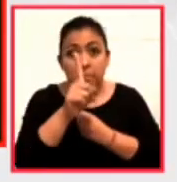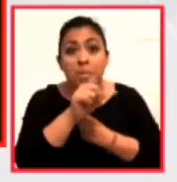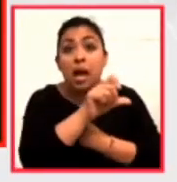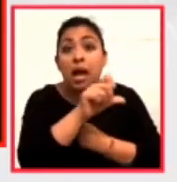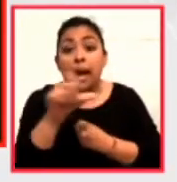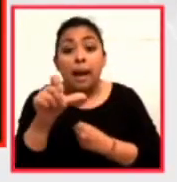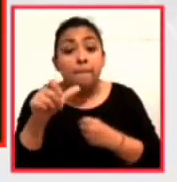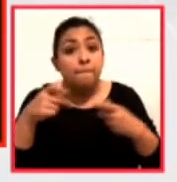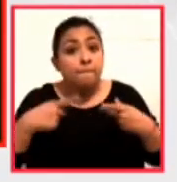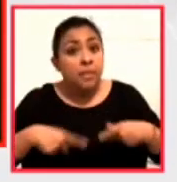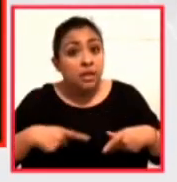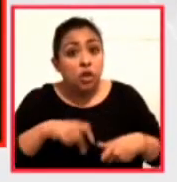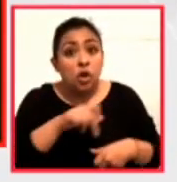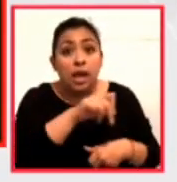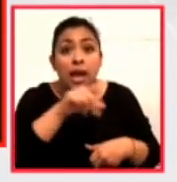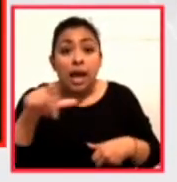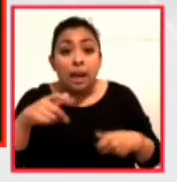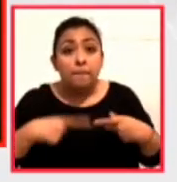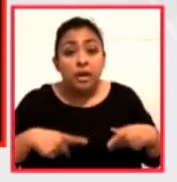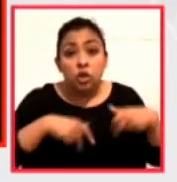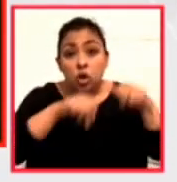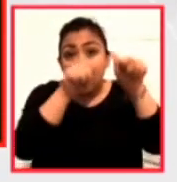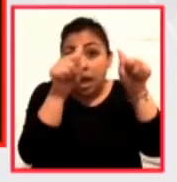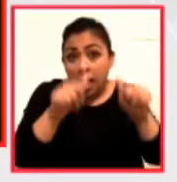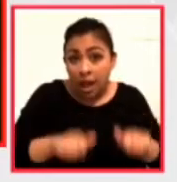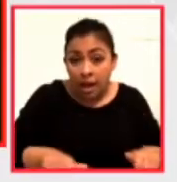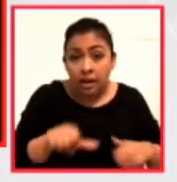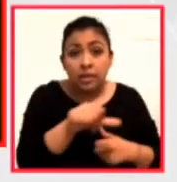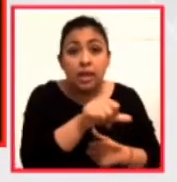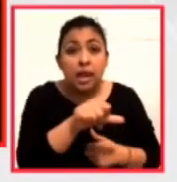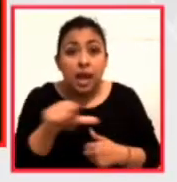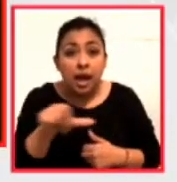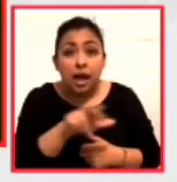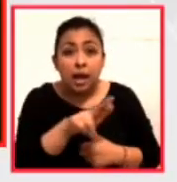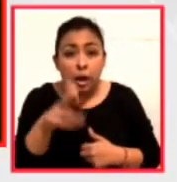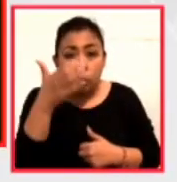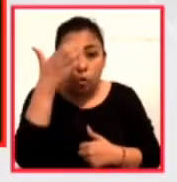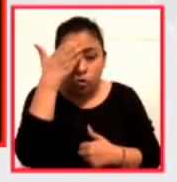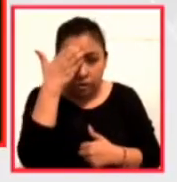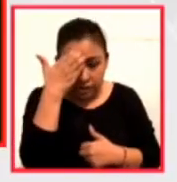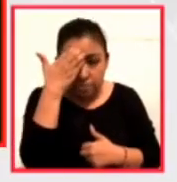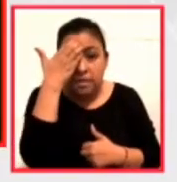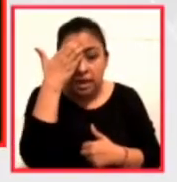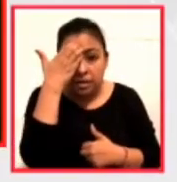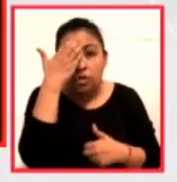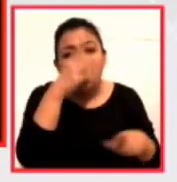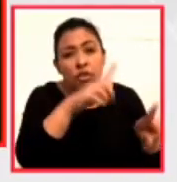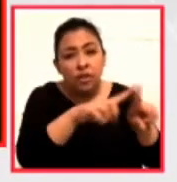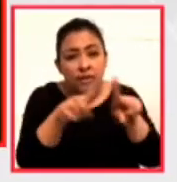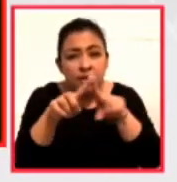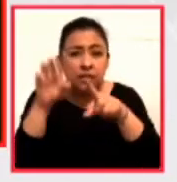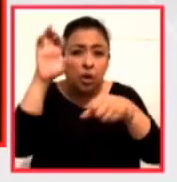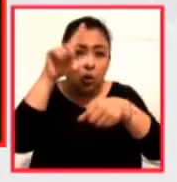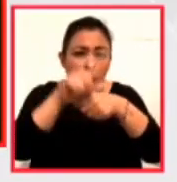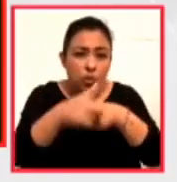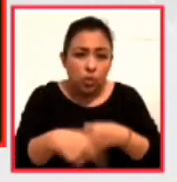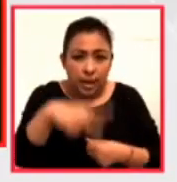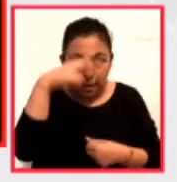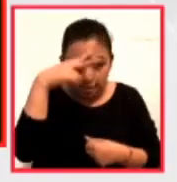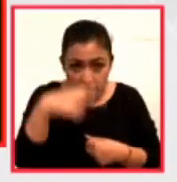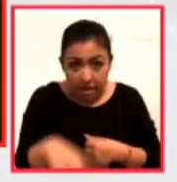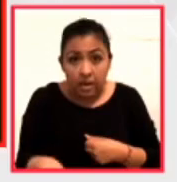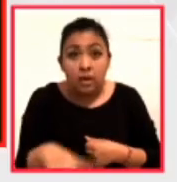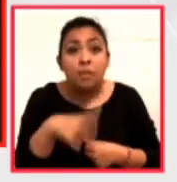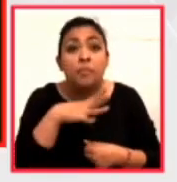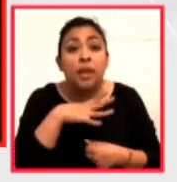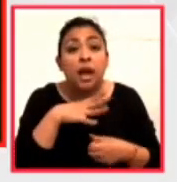persona, va hacia los artistas, va hacia el reconocimiento de la diversidad cultural de México. A partir de la